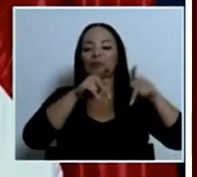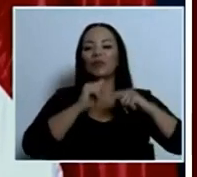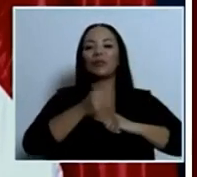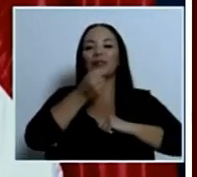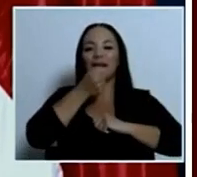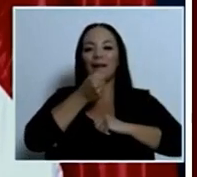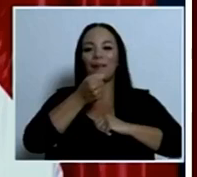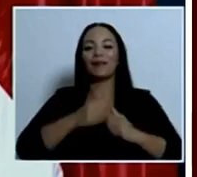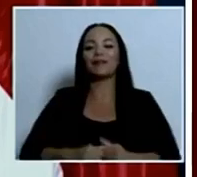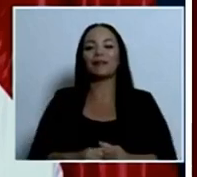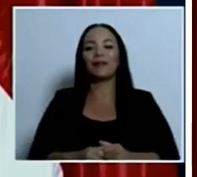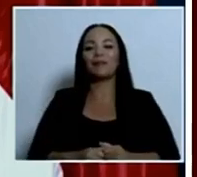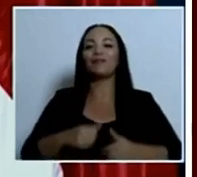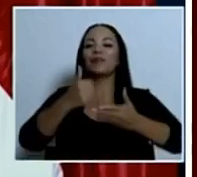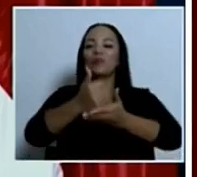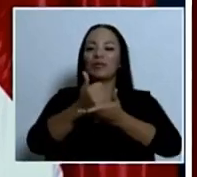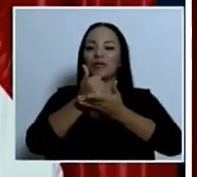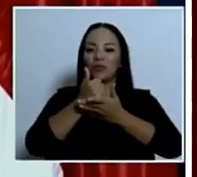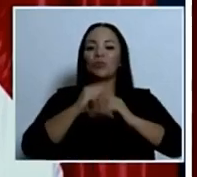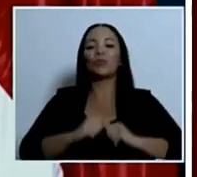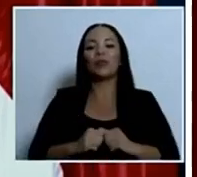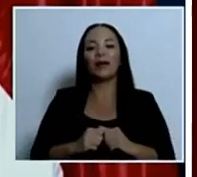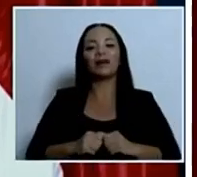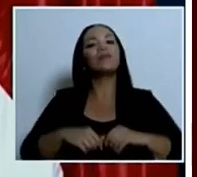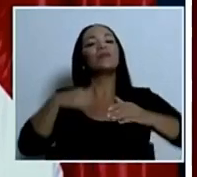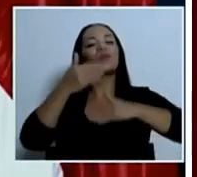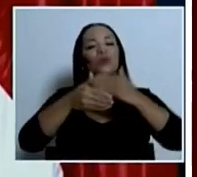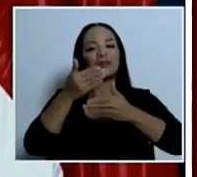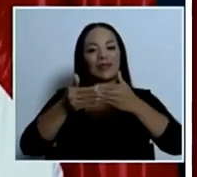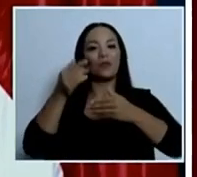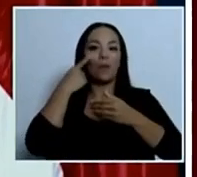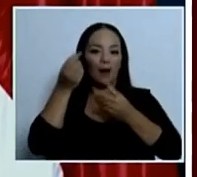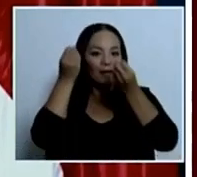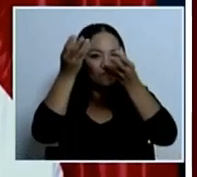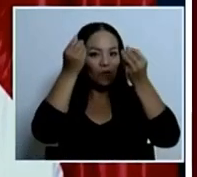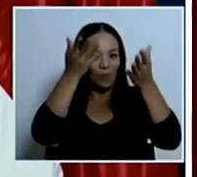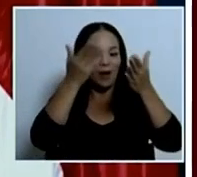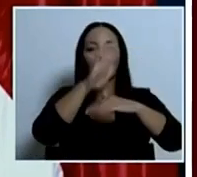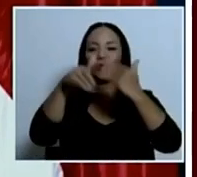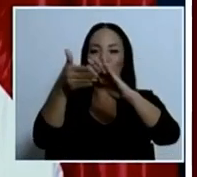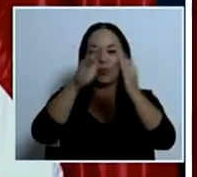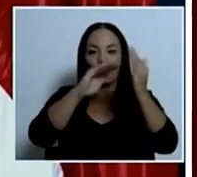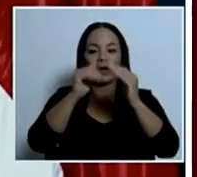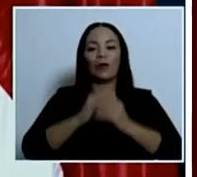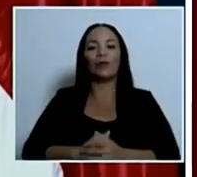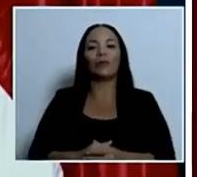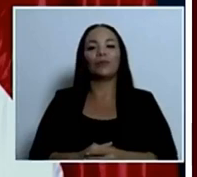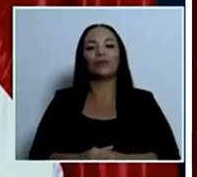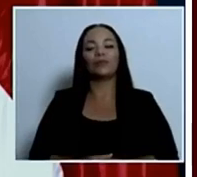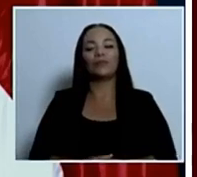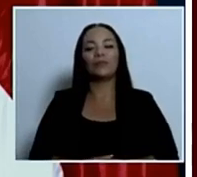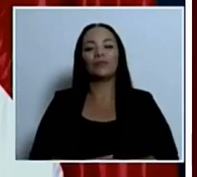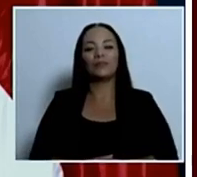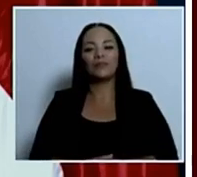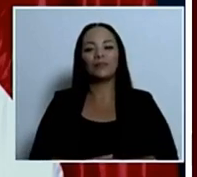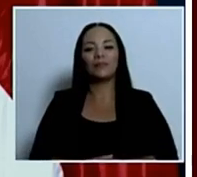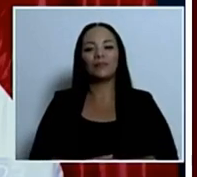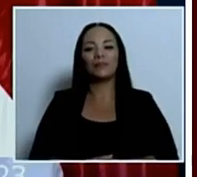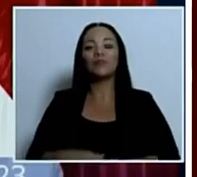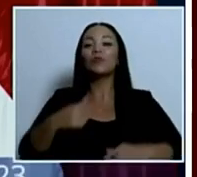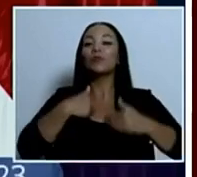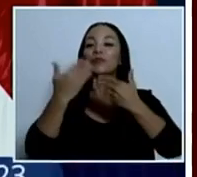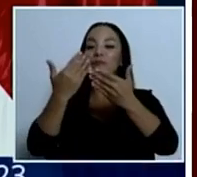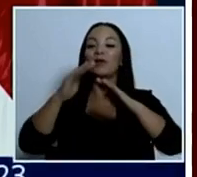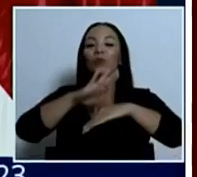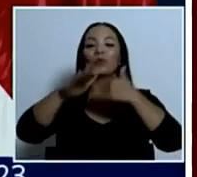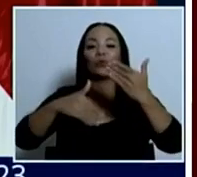nos ayudan a ese proceso de rendición de cuentas y espero que